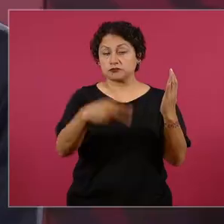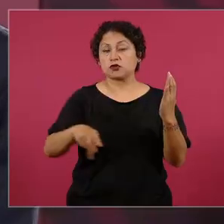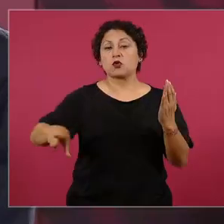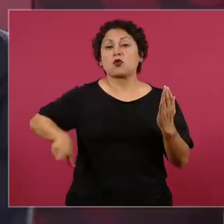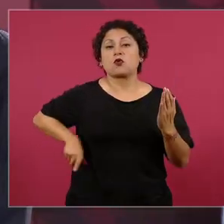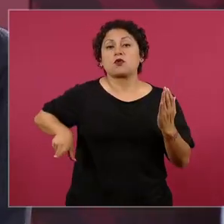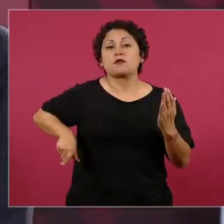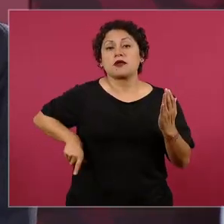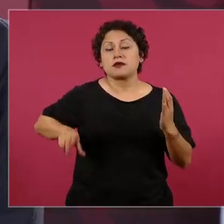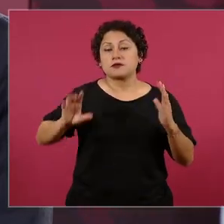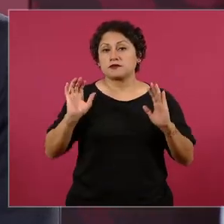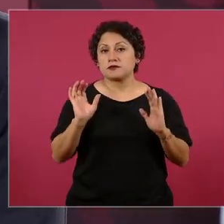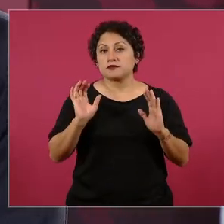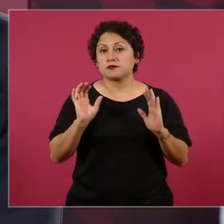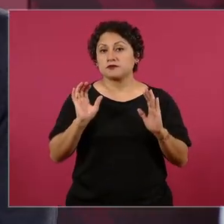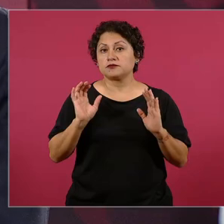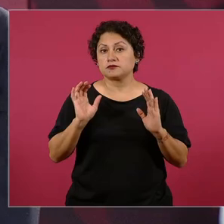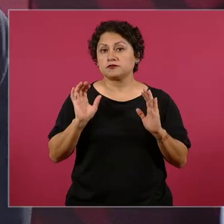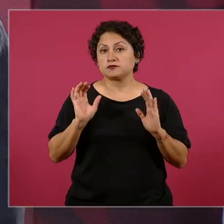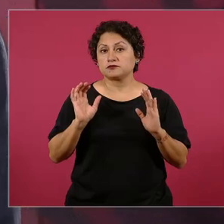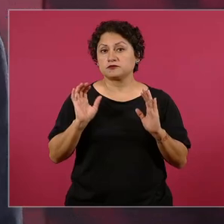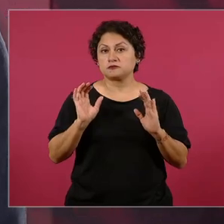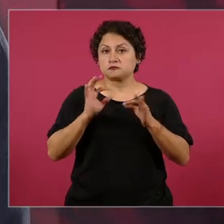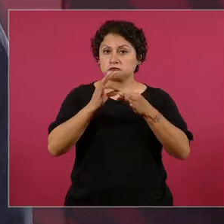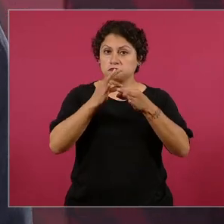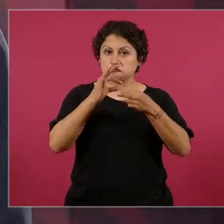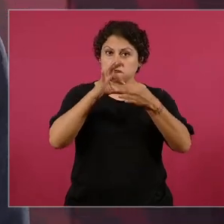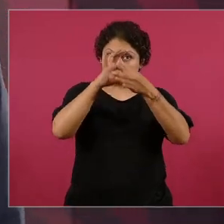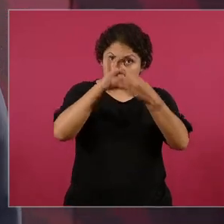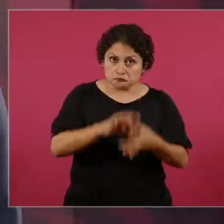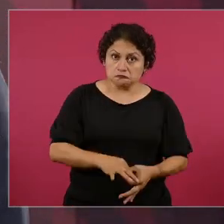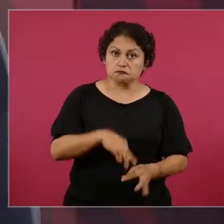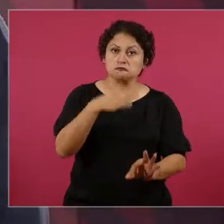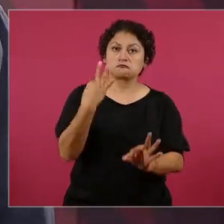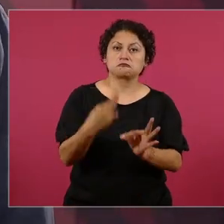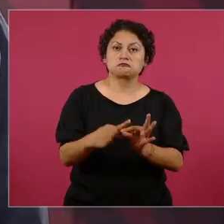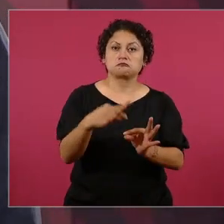en la aplicación de nuestra democracia